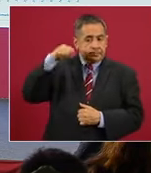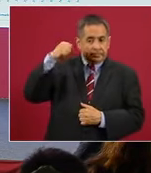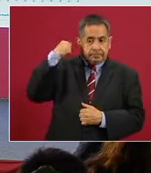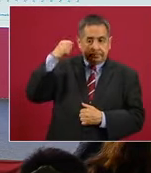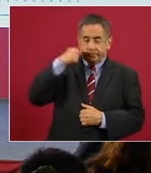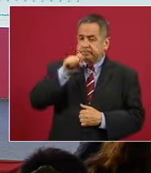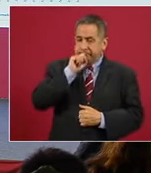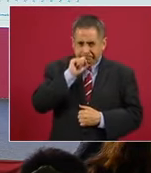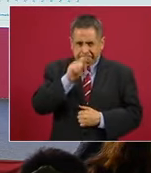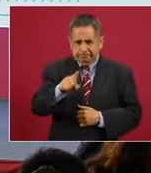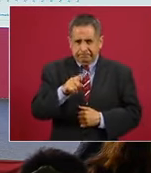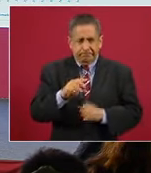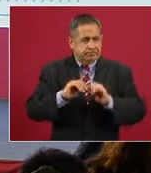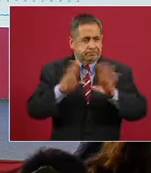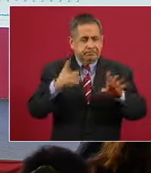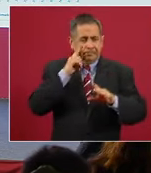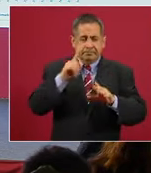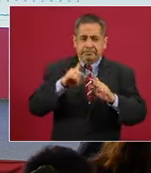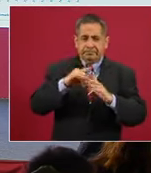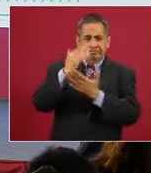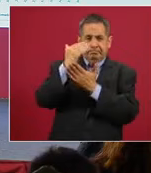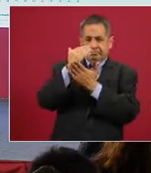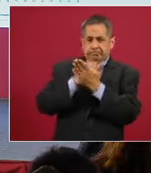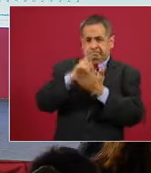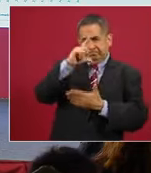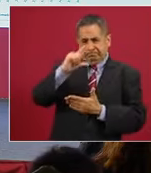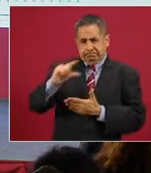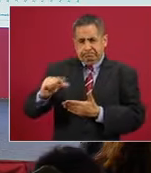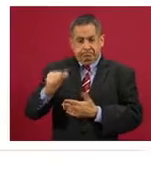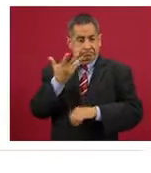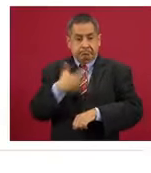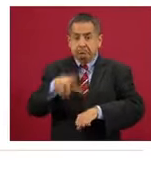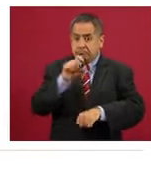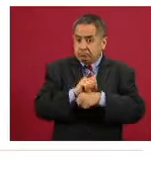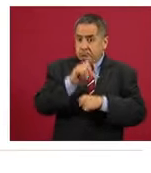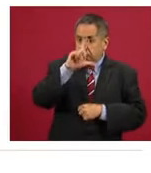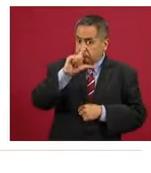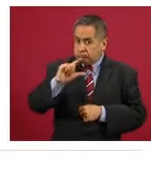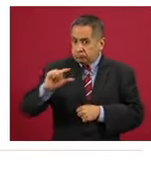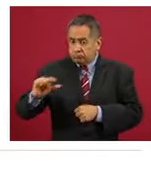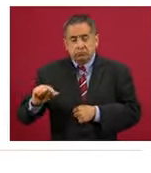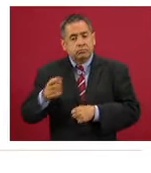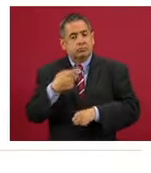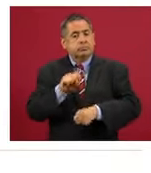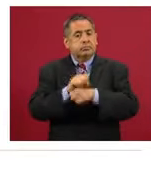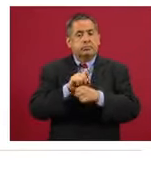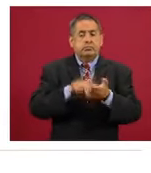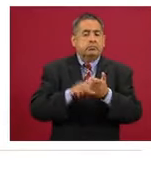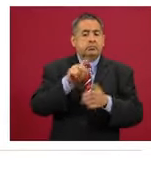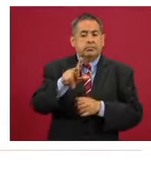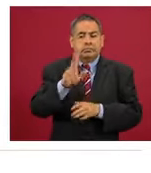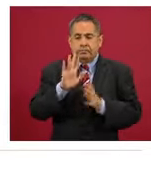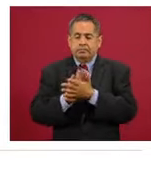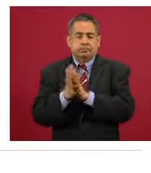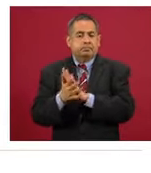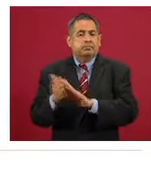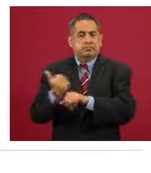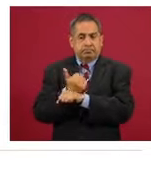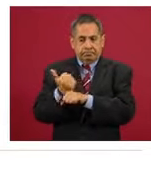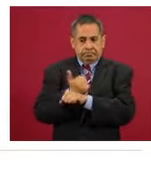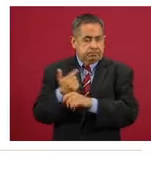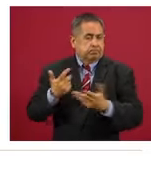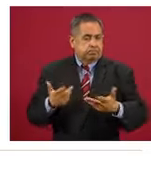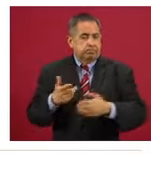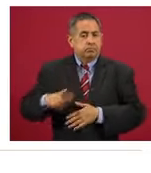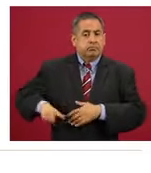mismo, tiene una tendencia muy clara de descenso ya por diez semanas, desde la semana 28 a la semana 38, pasa a amarillo. El gobernador